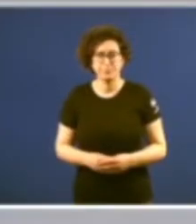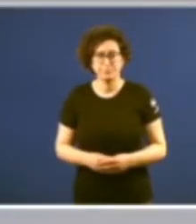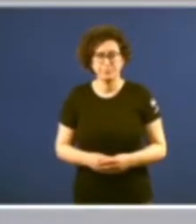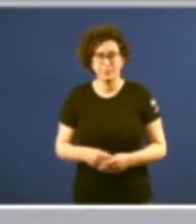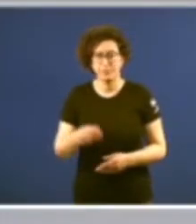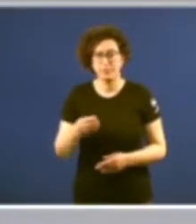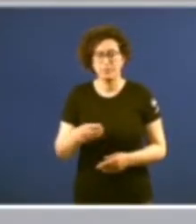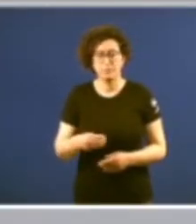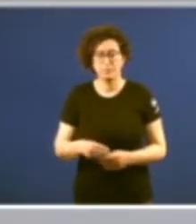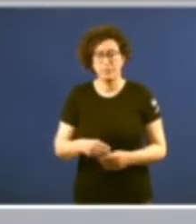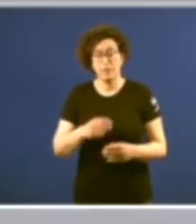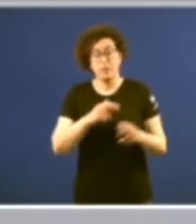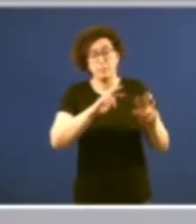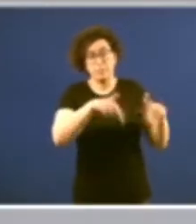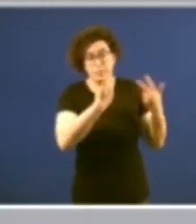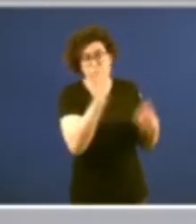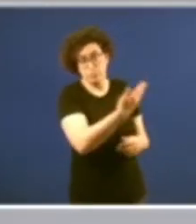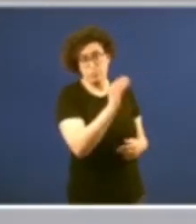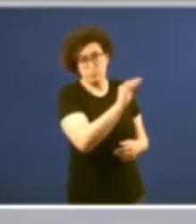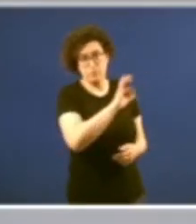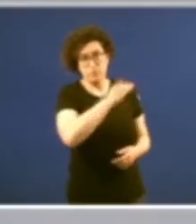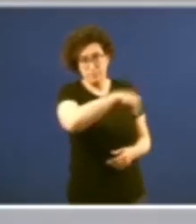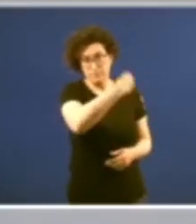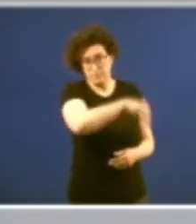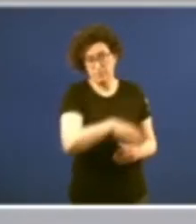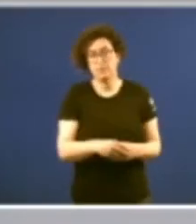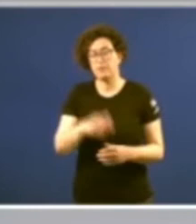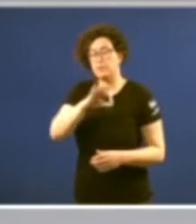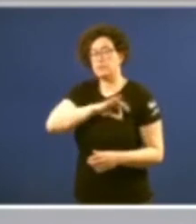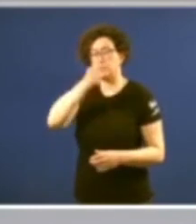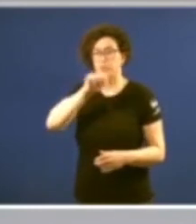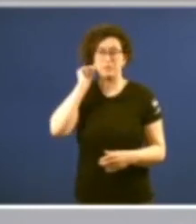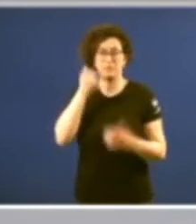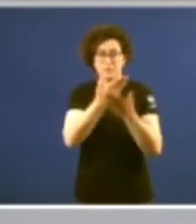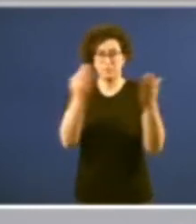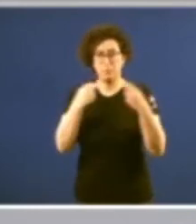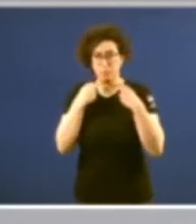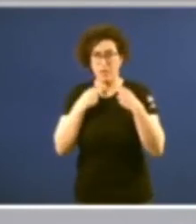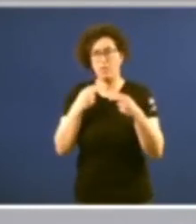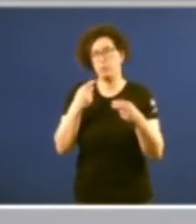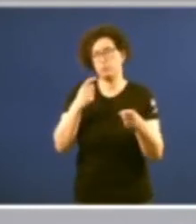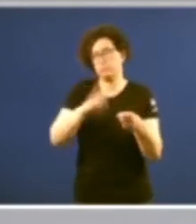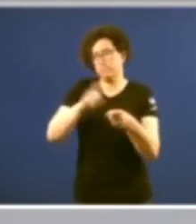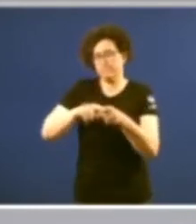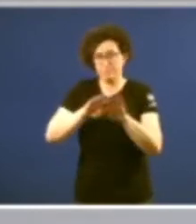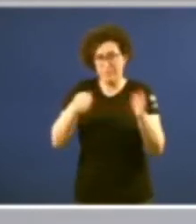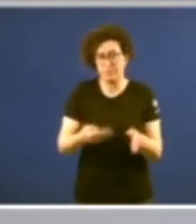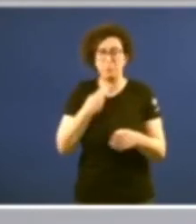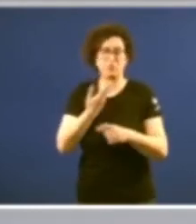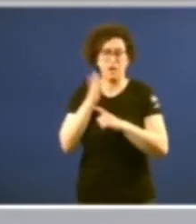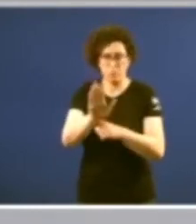Coa venido señor presidente señoras e señores deputados membros da mesa señor portavoz